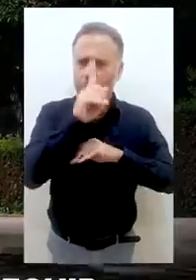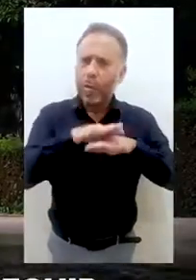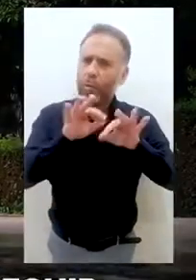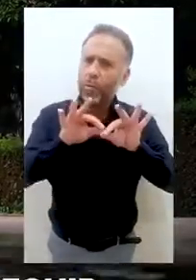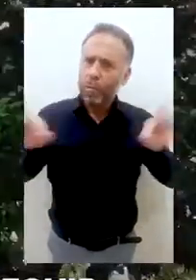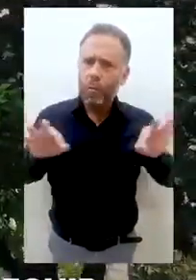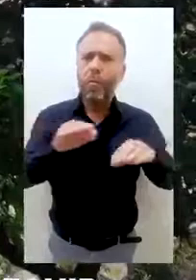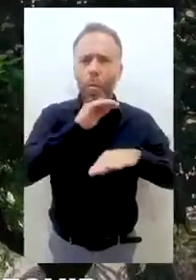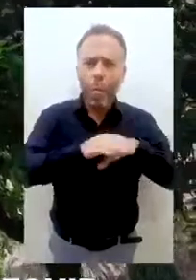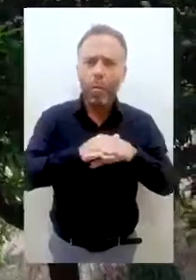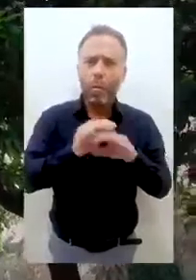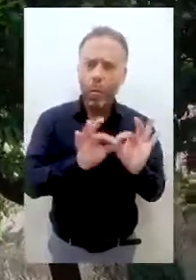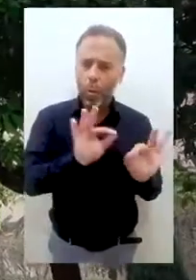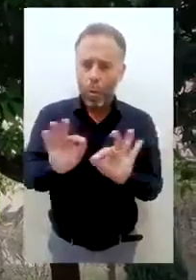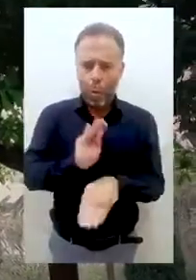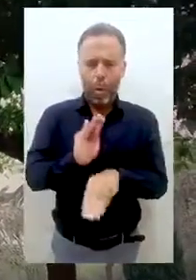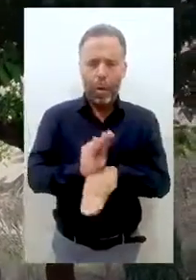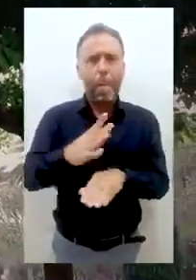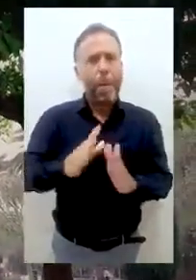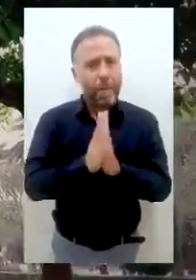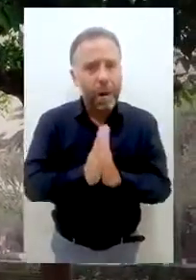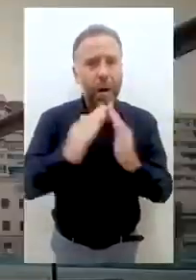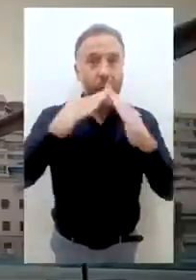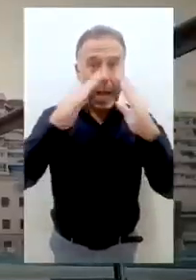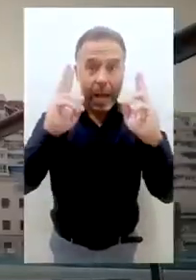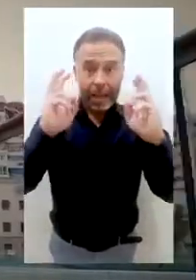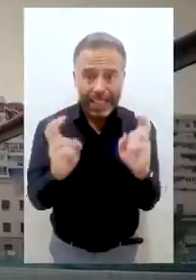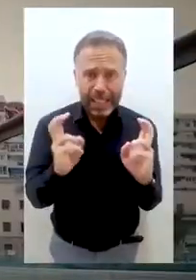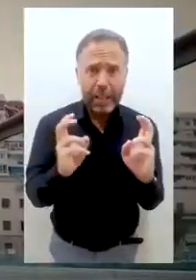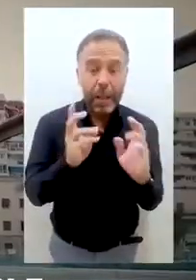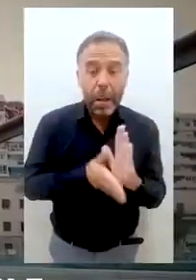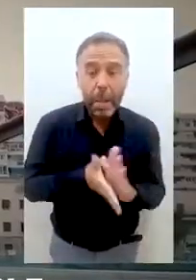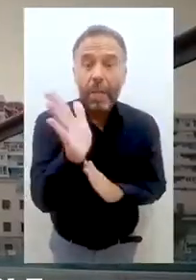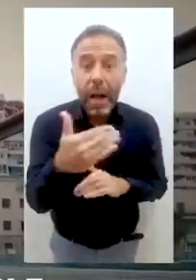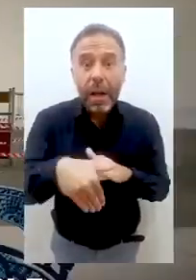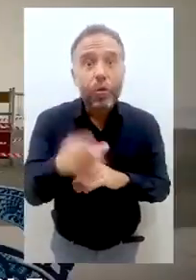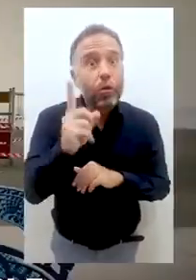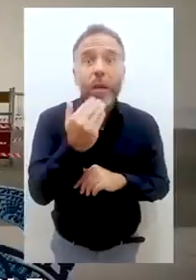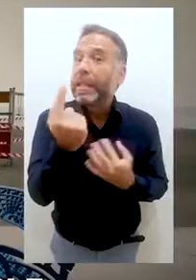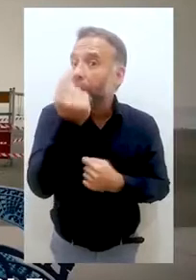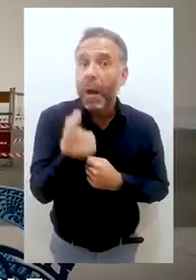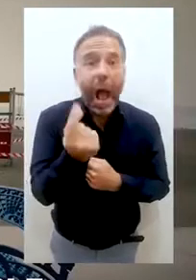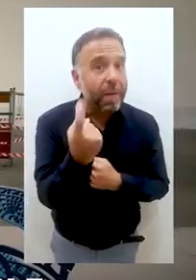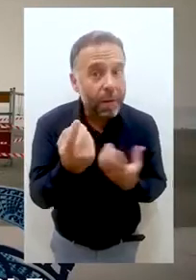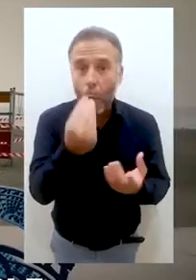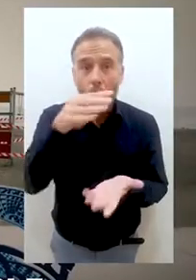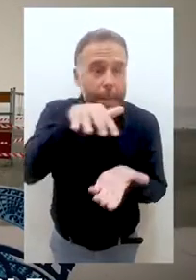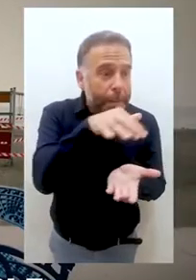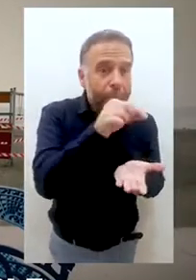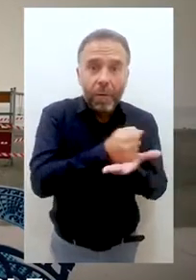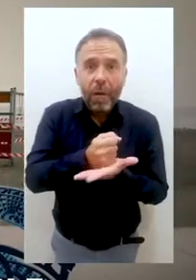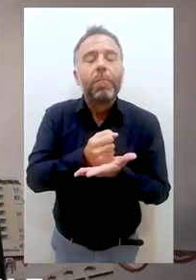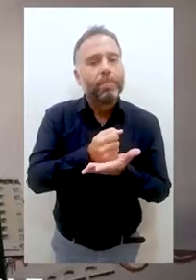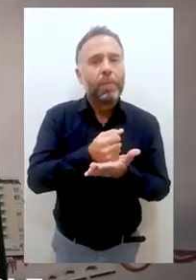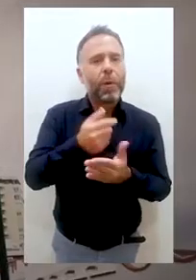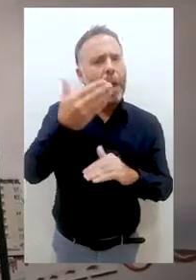disciplinados y prudentes. Por favor, quédate en casa, sal solo si es imprescindible y evita